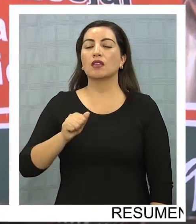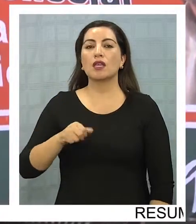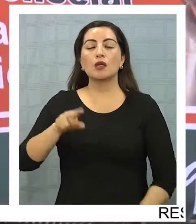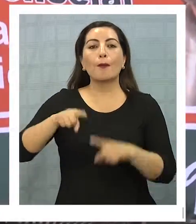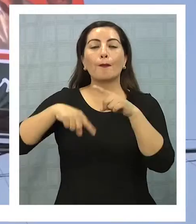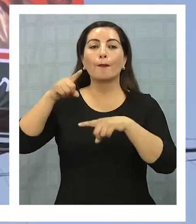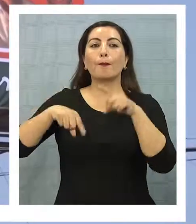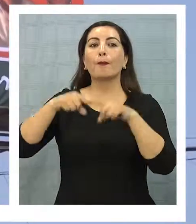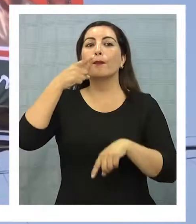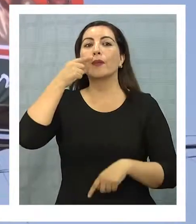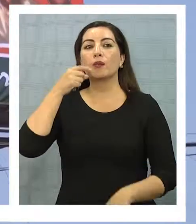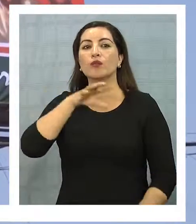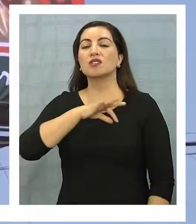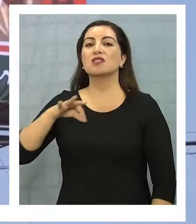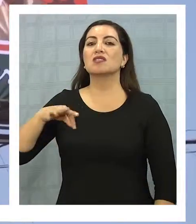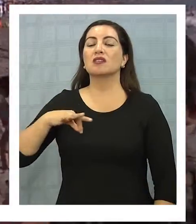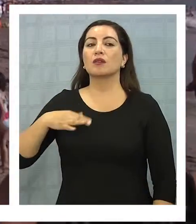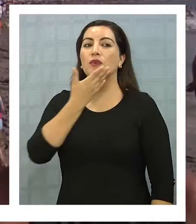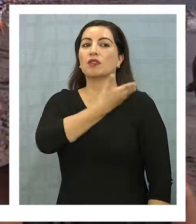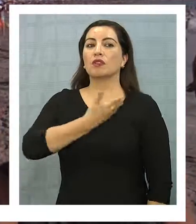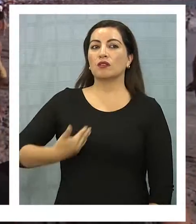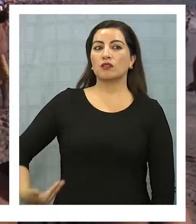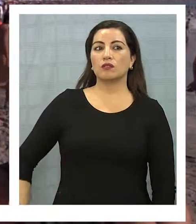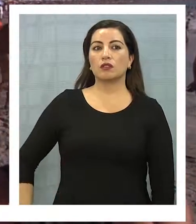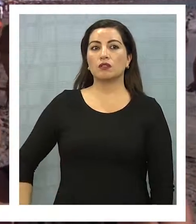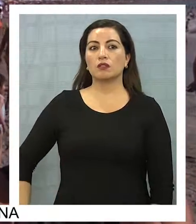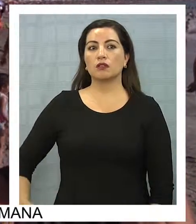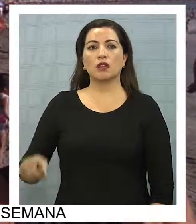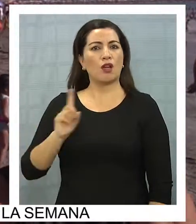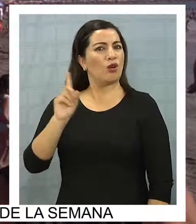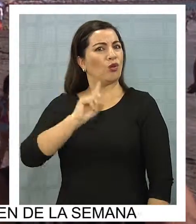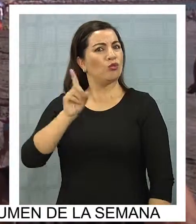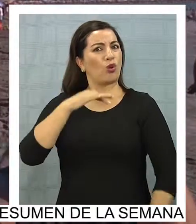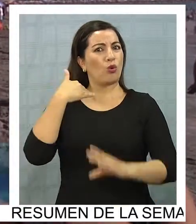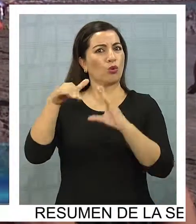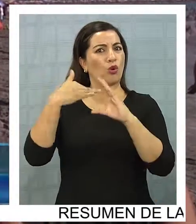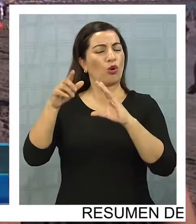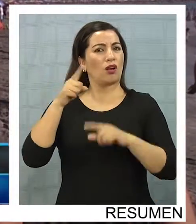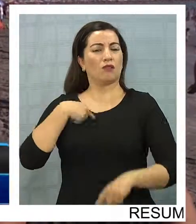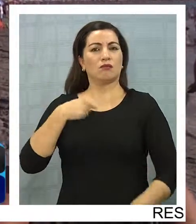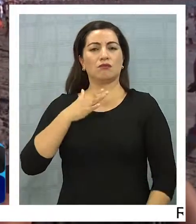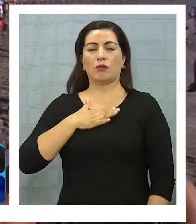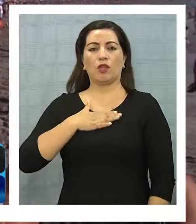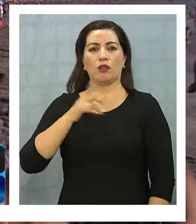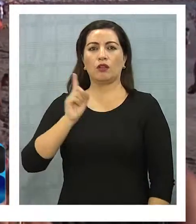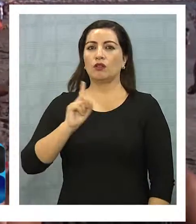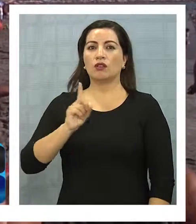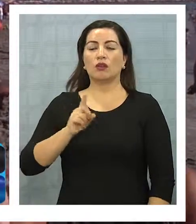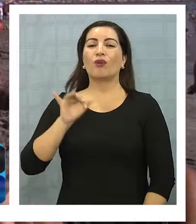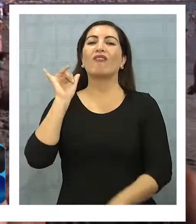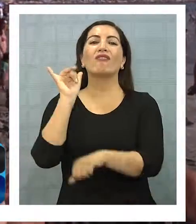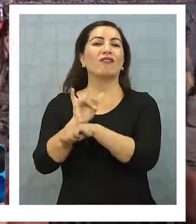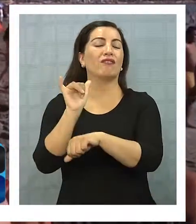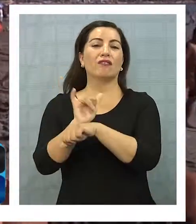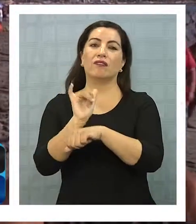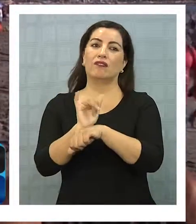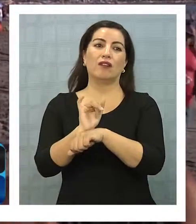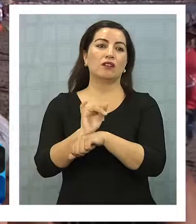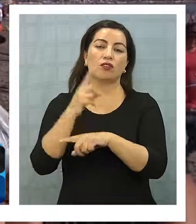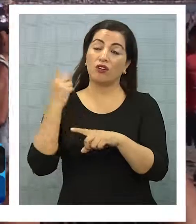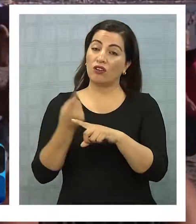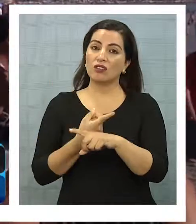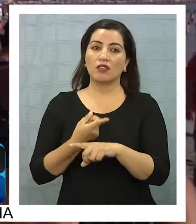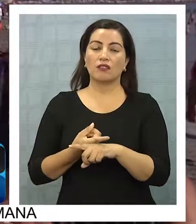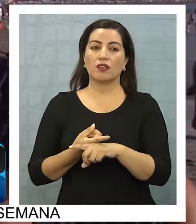el actual seremi de gobierno de Tarapacá. Un correo mío eso, solo decir que no es un correo mío, eso es una imputación falsa más. La verdad que el